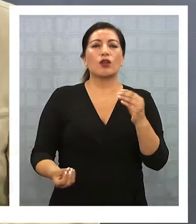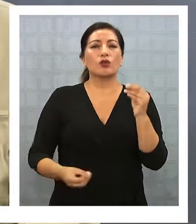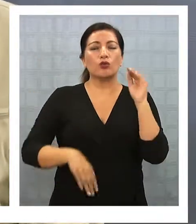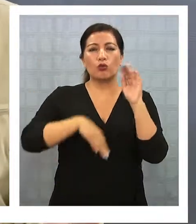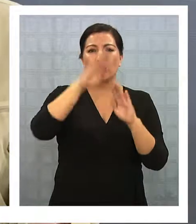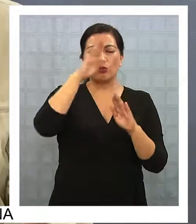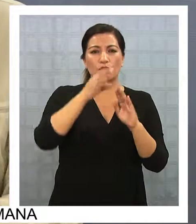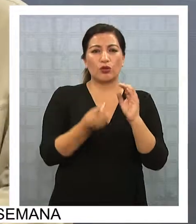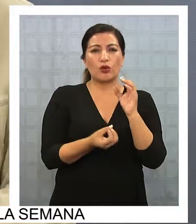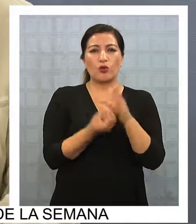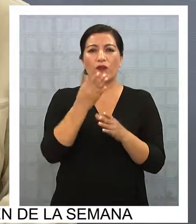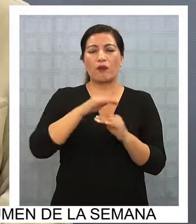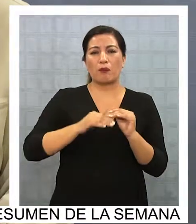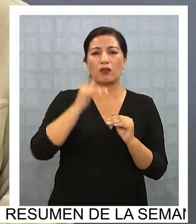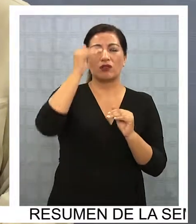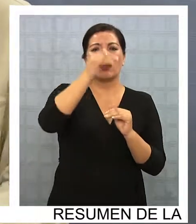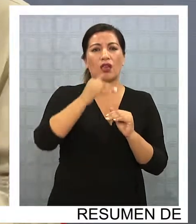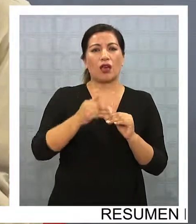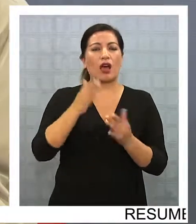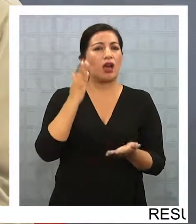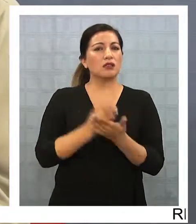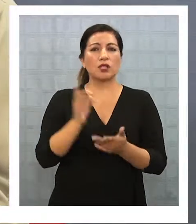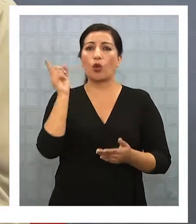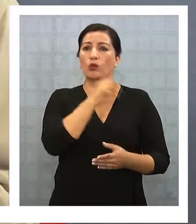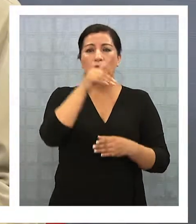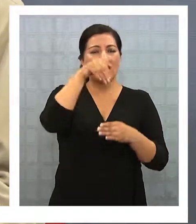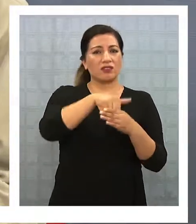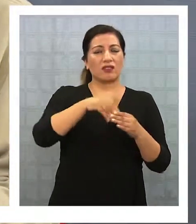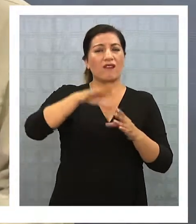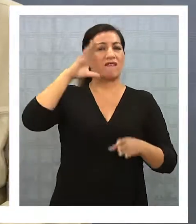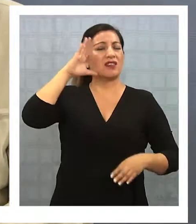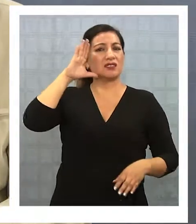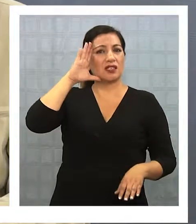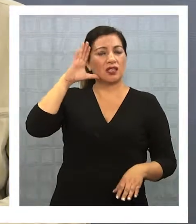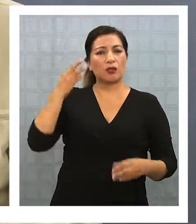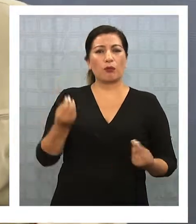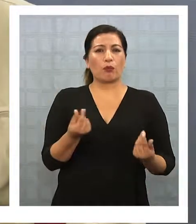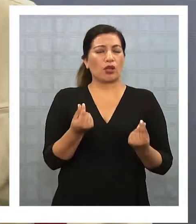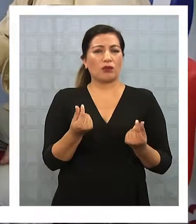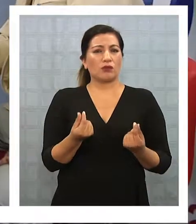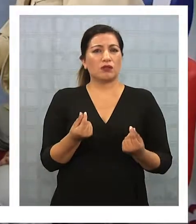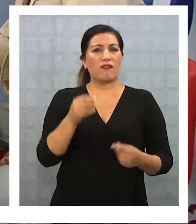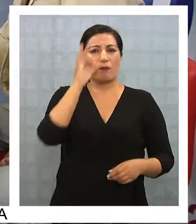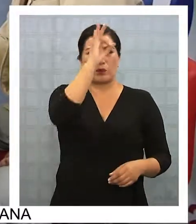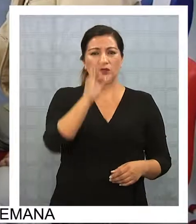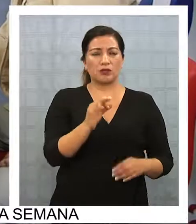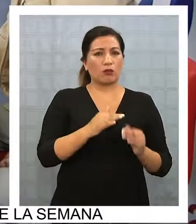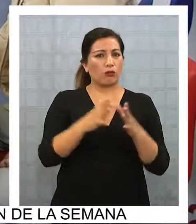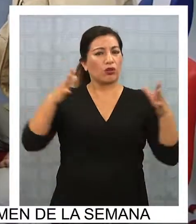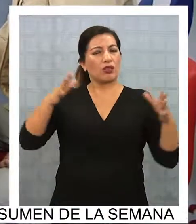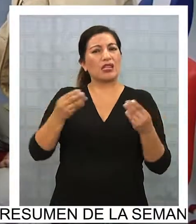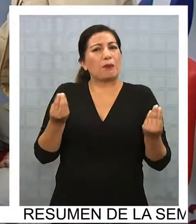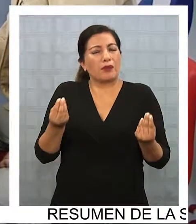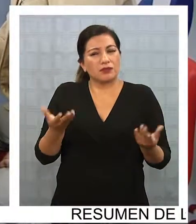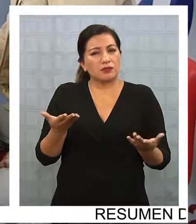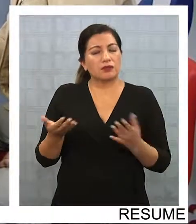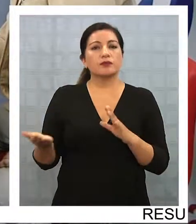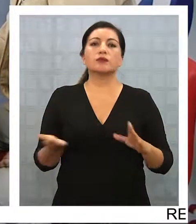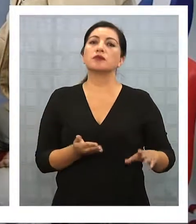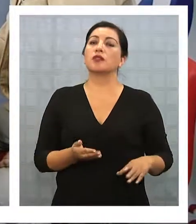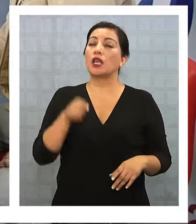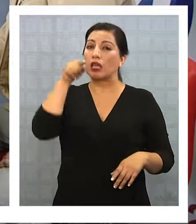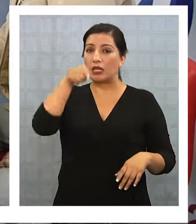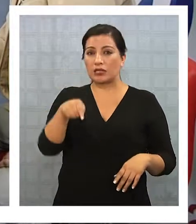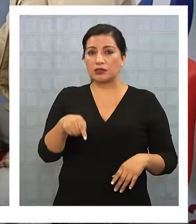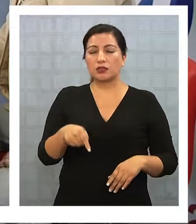a la nueva mayoría hasta no sé hace un par de años hasta la última elección Michel Bachelet salió con no sé un porcentaje muy amplio yo creo que aquí hubo dos cosas